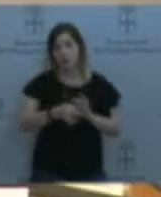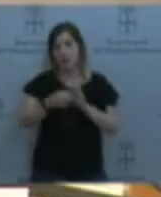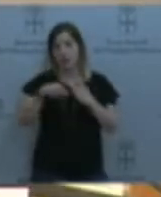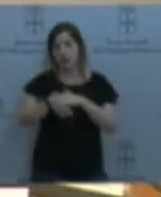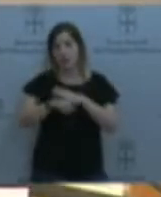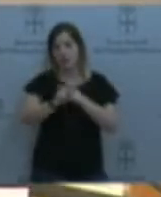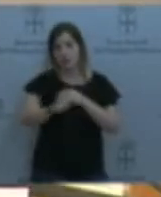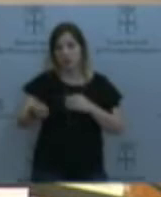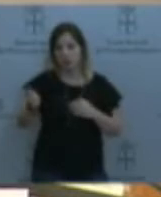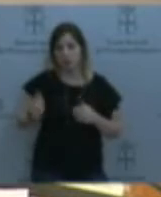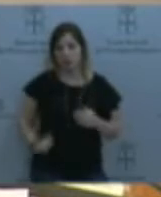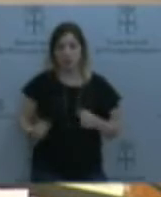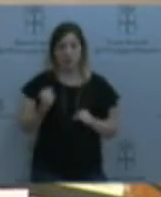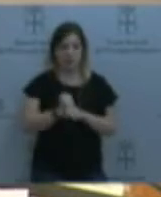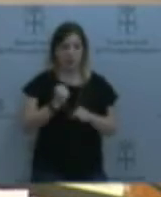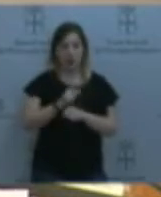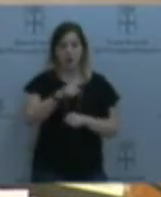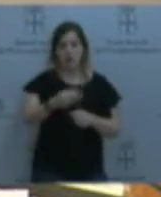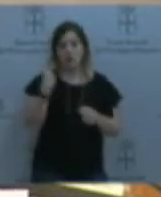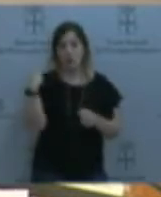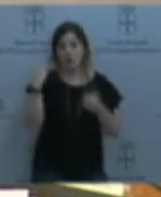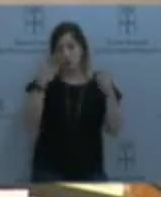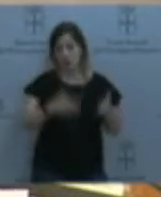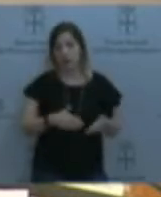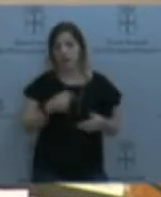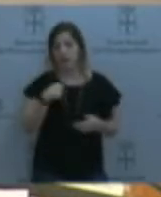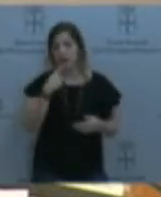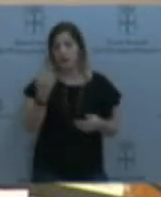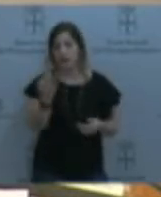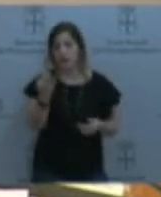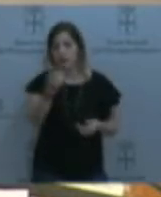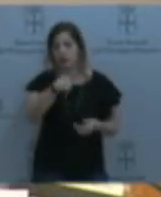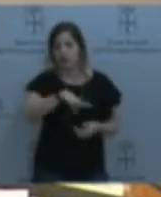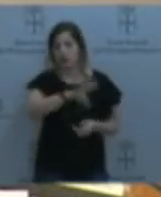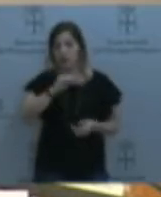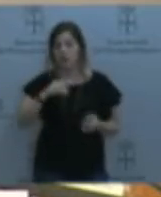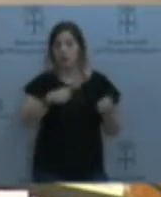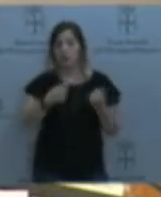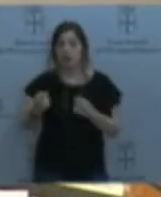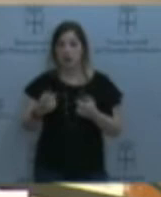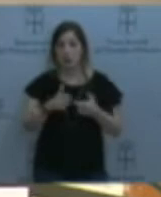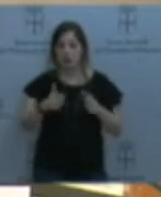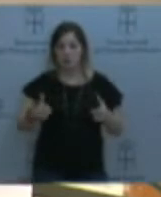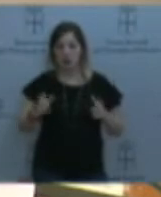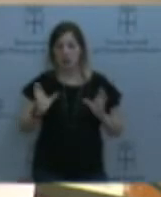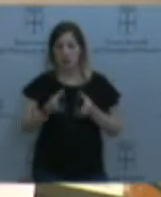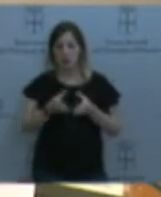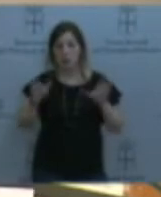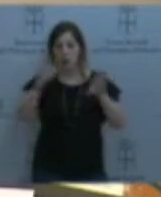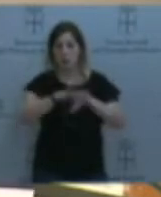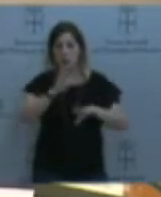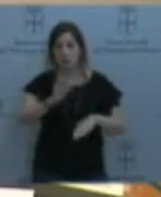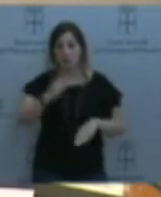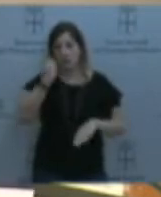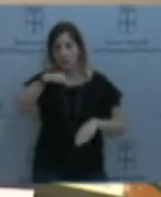usted por eso, decirle que entendemos que es necesario aumentar la plantilla de noches y fines de semana en Miraflores. Y los problemas